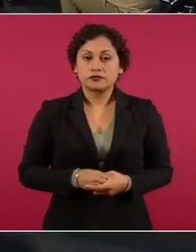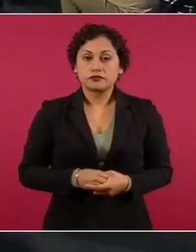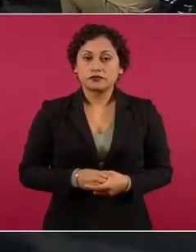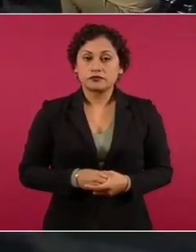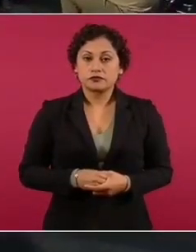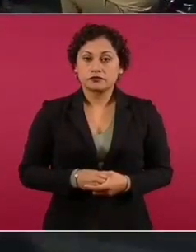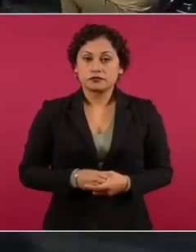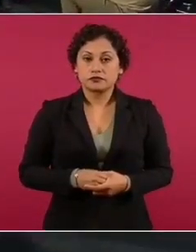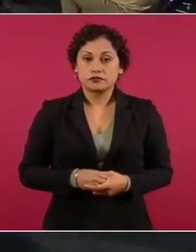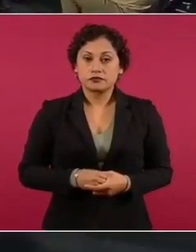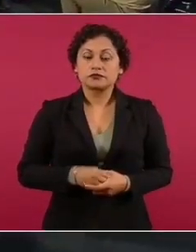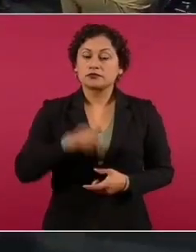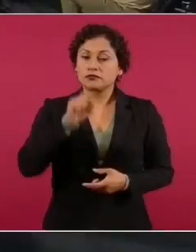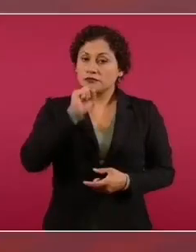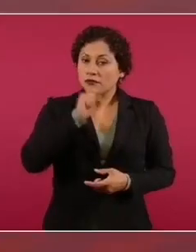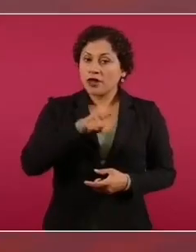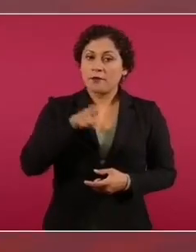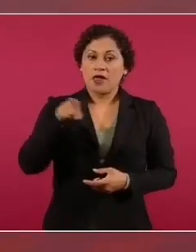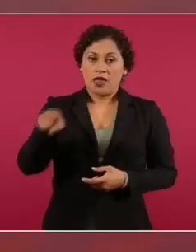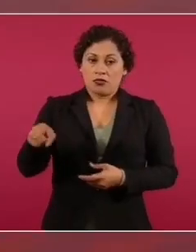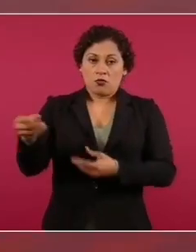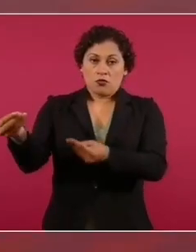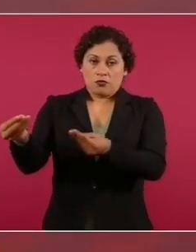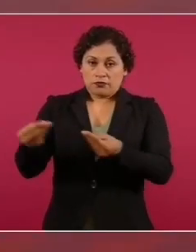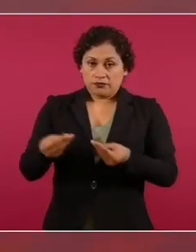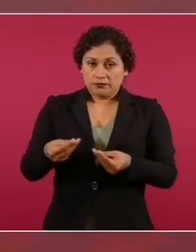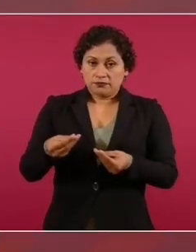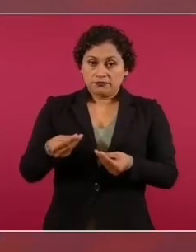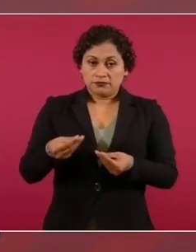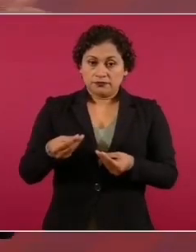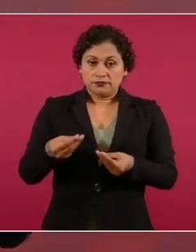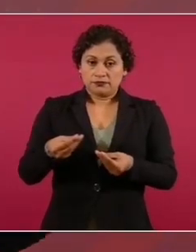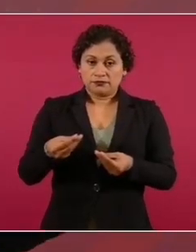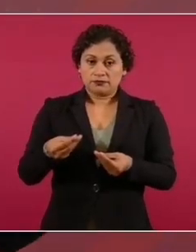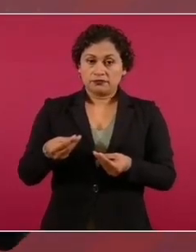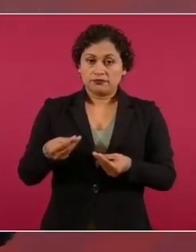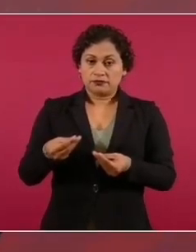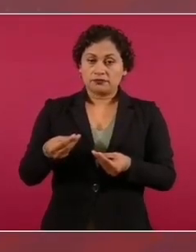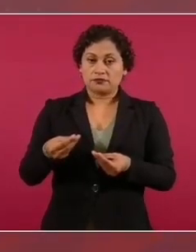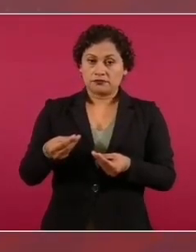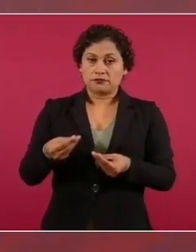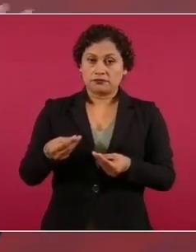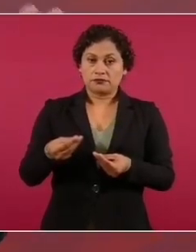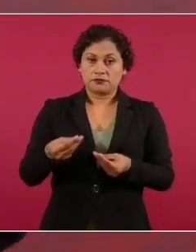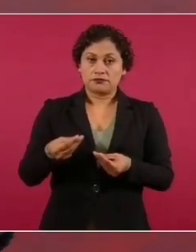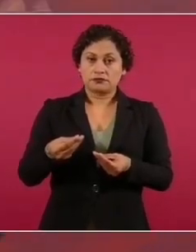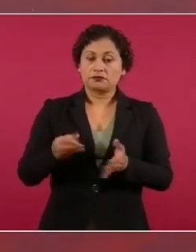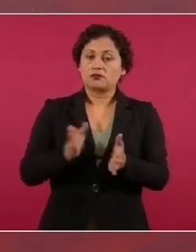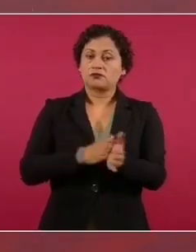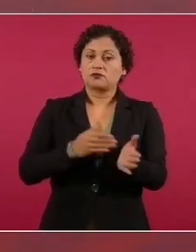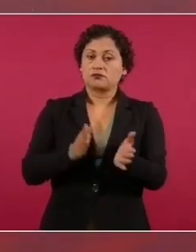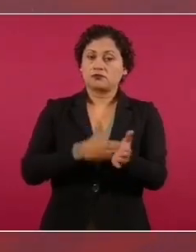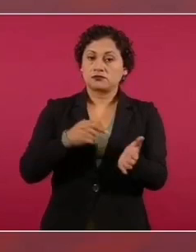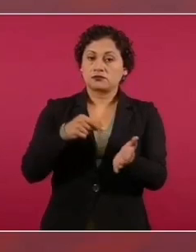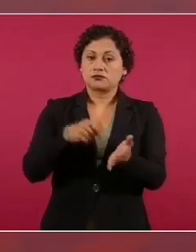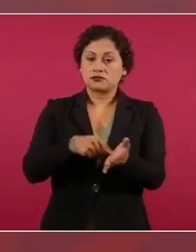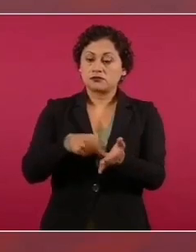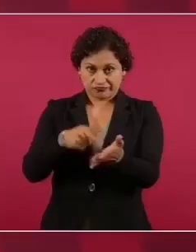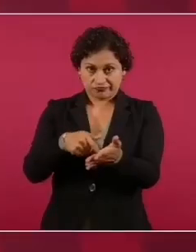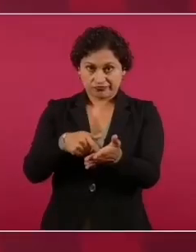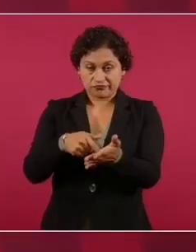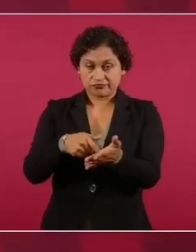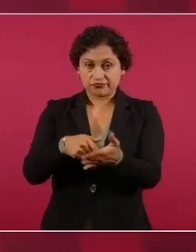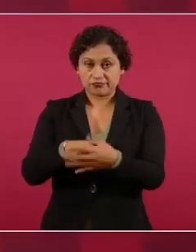traer también un comprobante de quién te va a vender el producto,